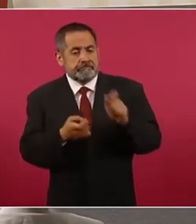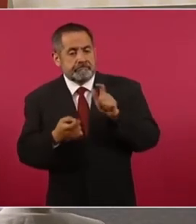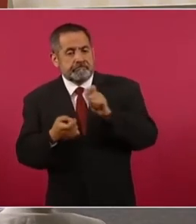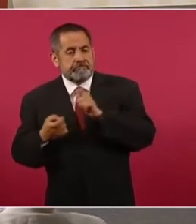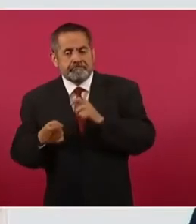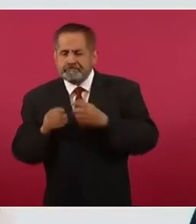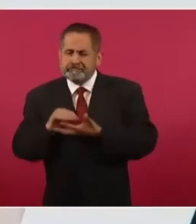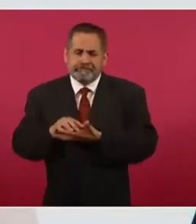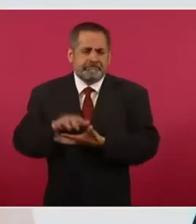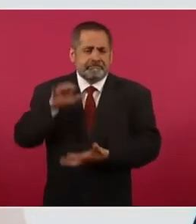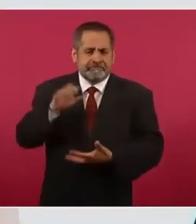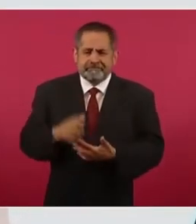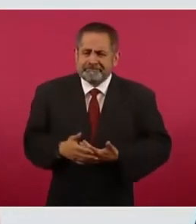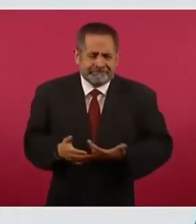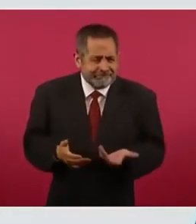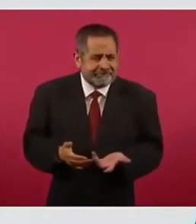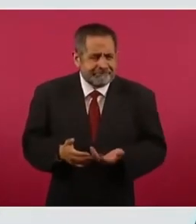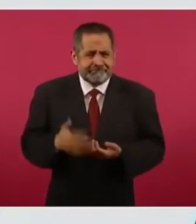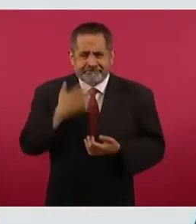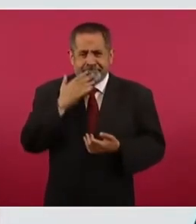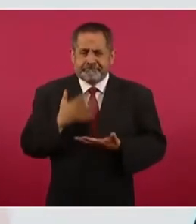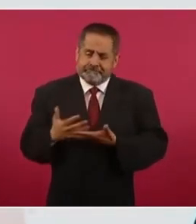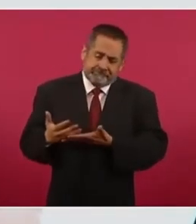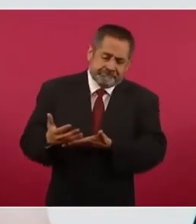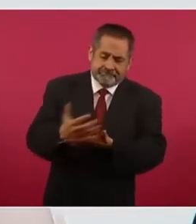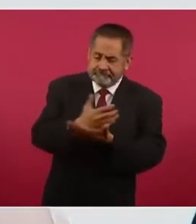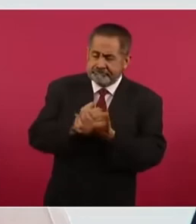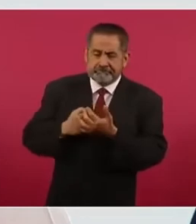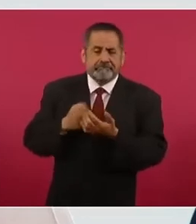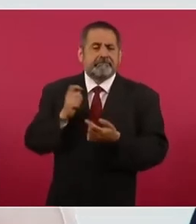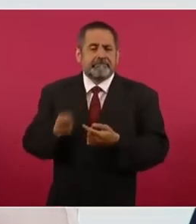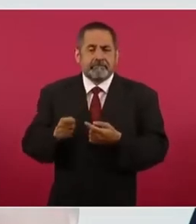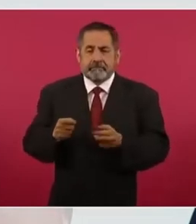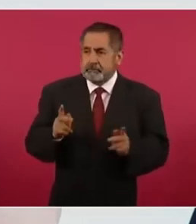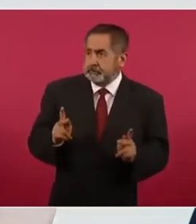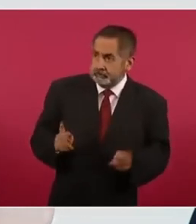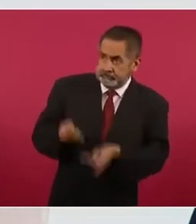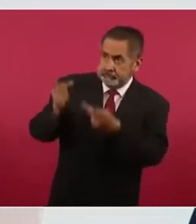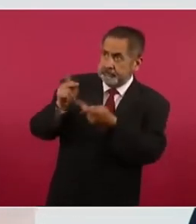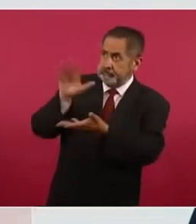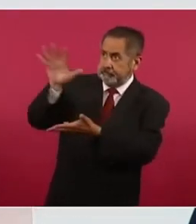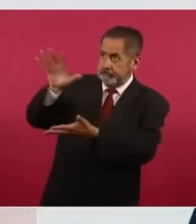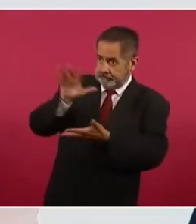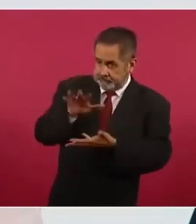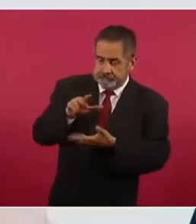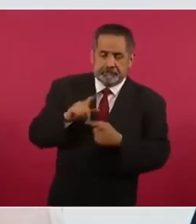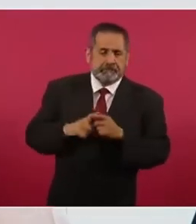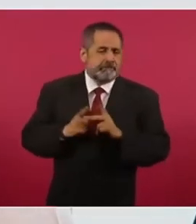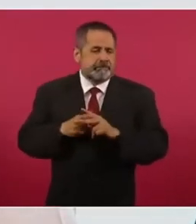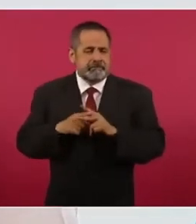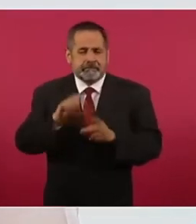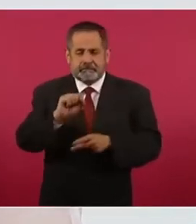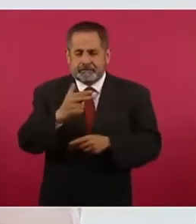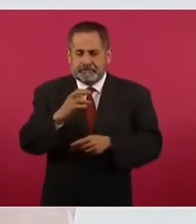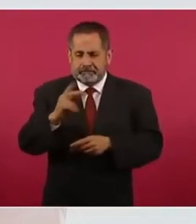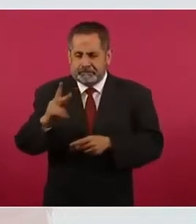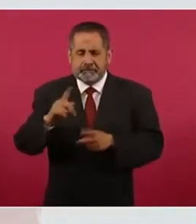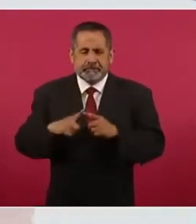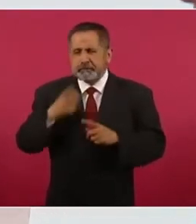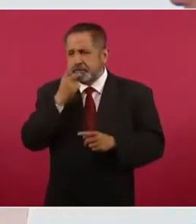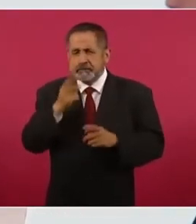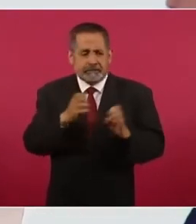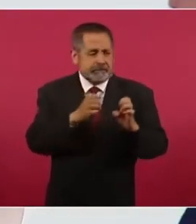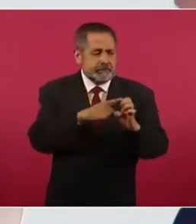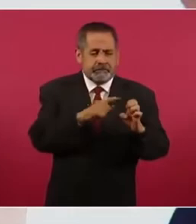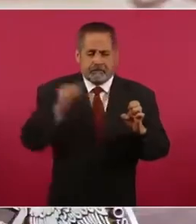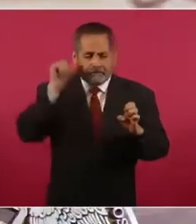Si sumamos los ingresos petroleros del gobierno federal calculados por Hacienda entre enero y abril de este